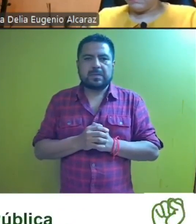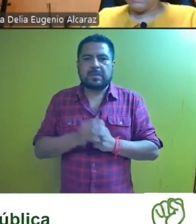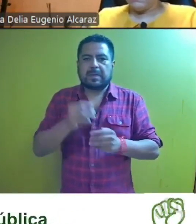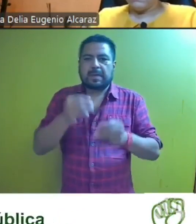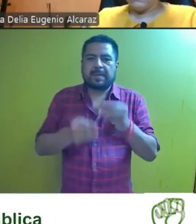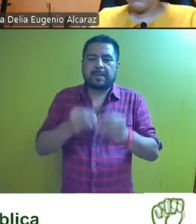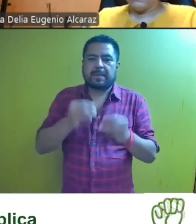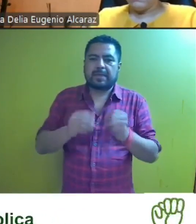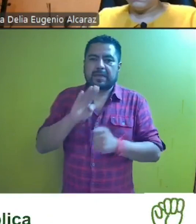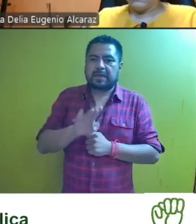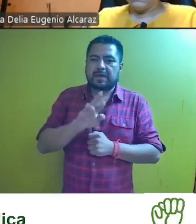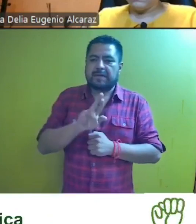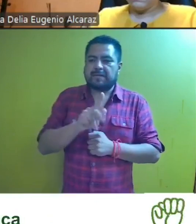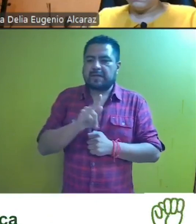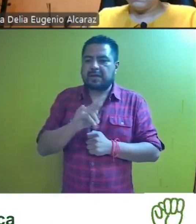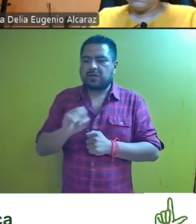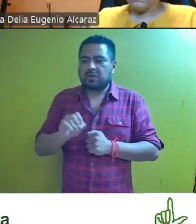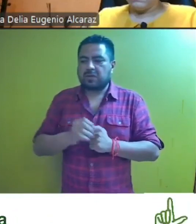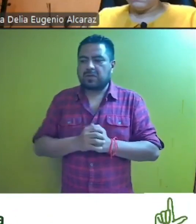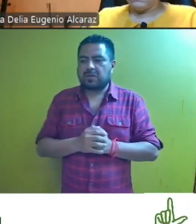Magistrada Hilda Rosa Delgado Brito.